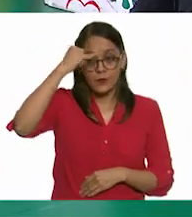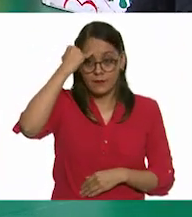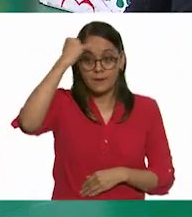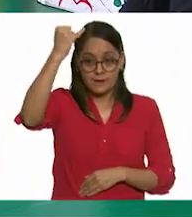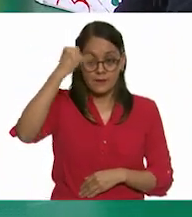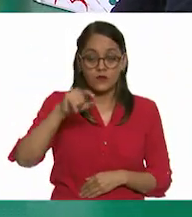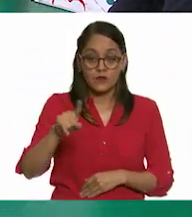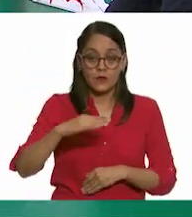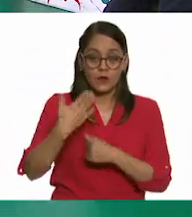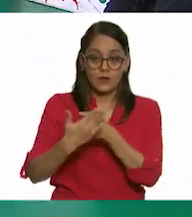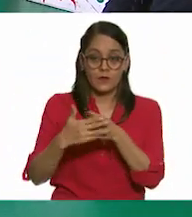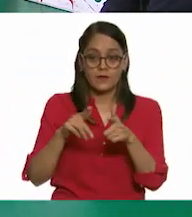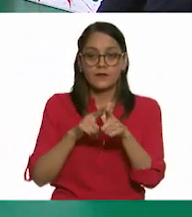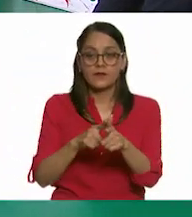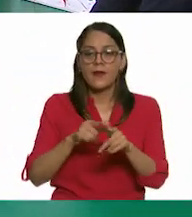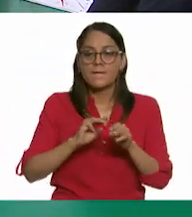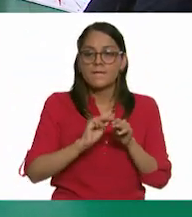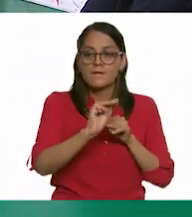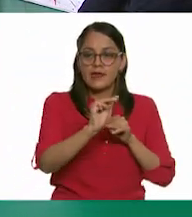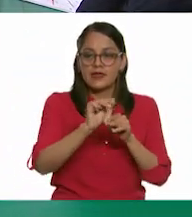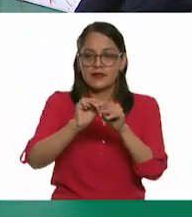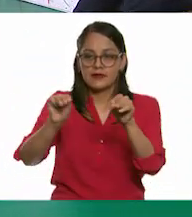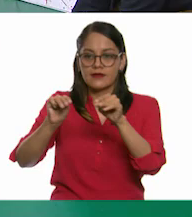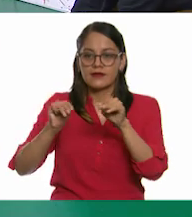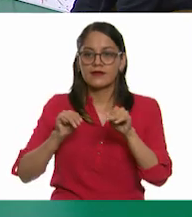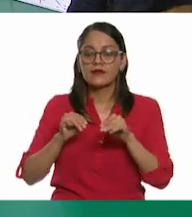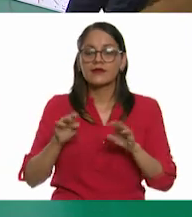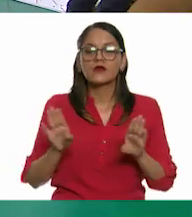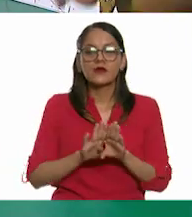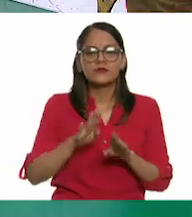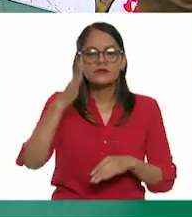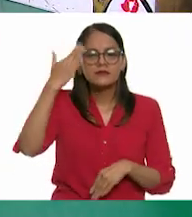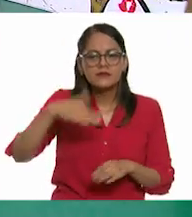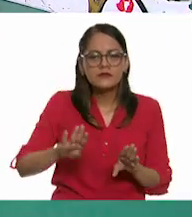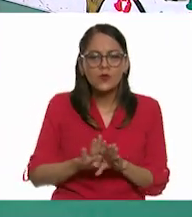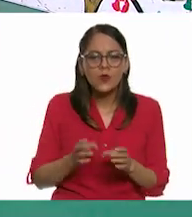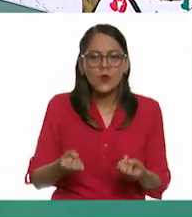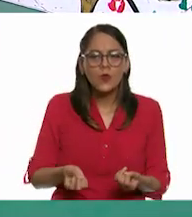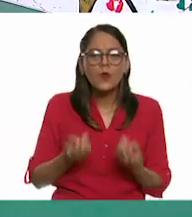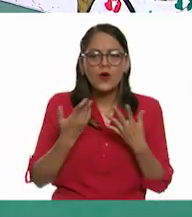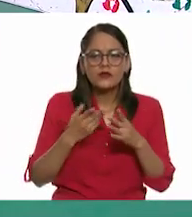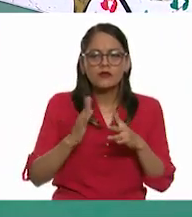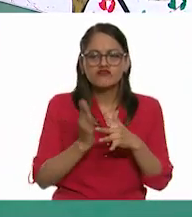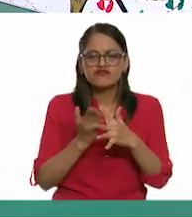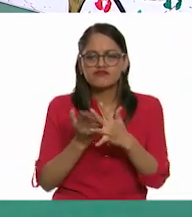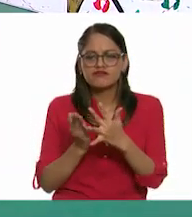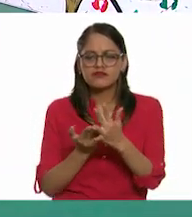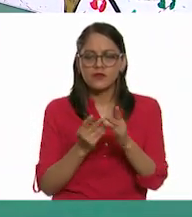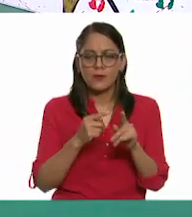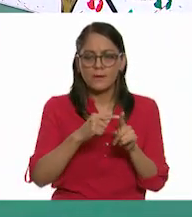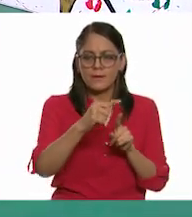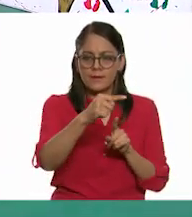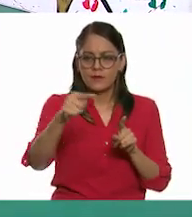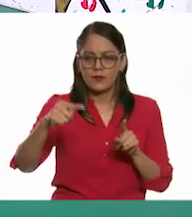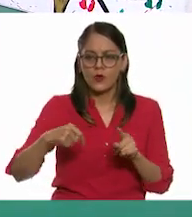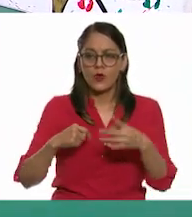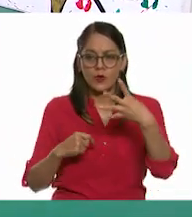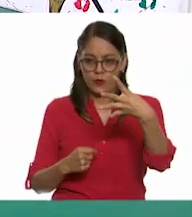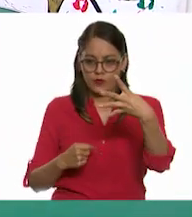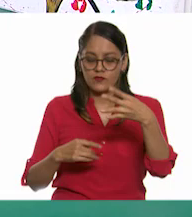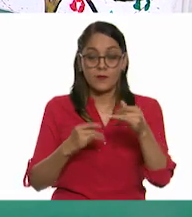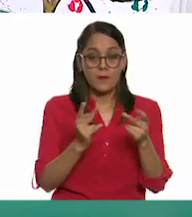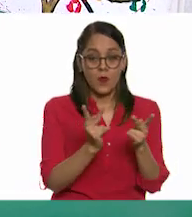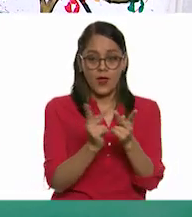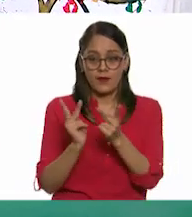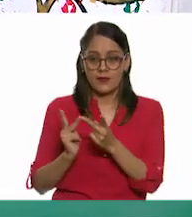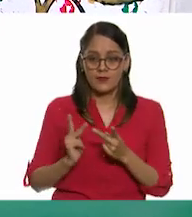continuación es medirla para saber exactamente en cuánto la vamos a dividir. En cuatro lados, pero tienen que ser iguales.